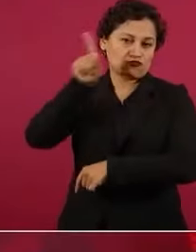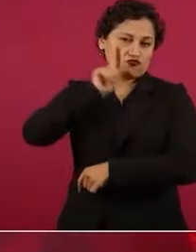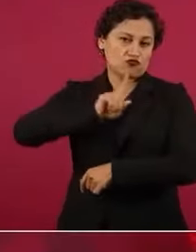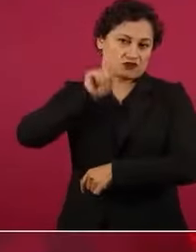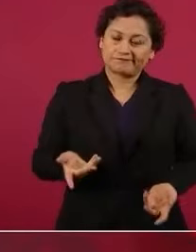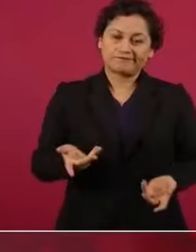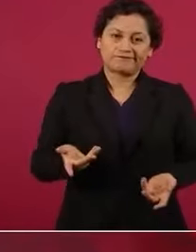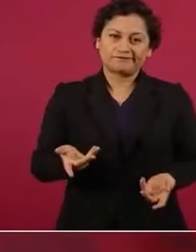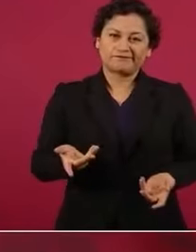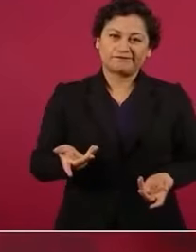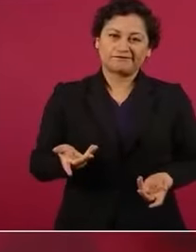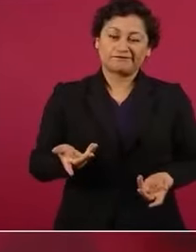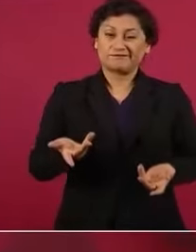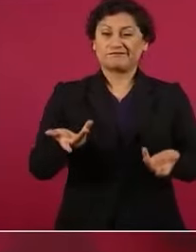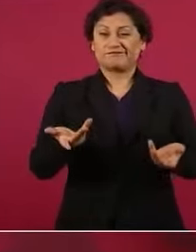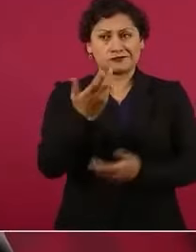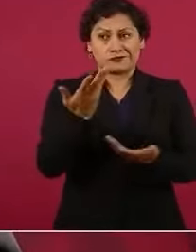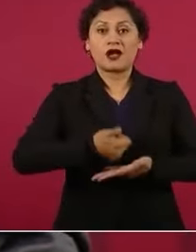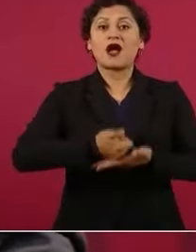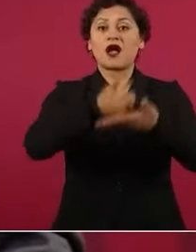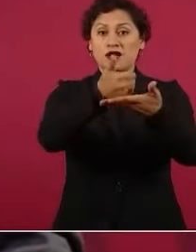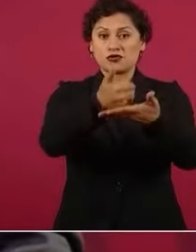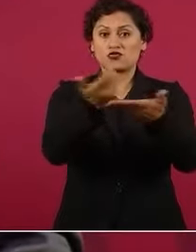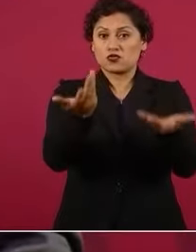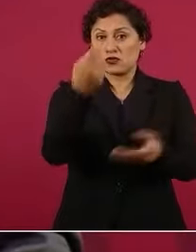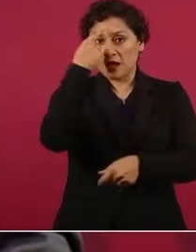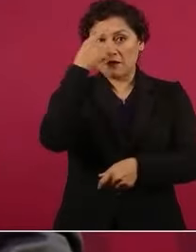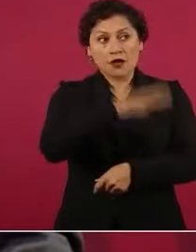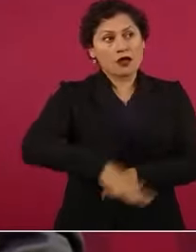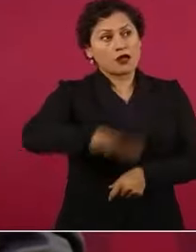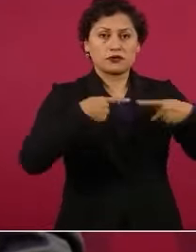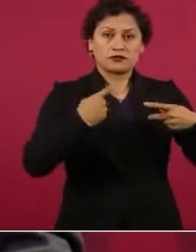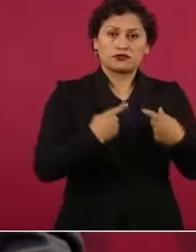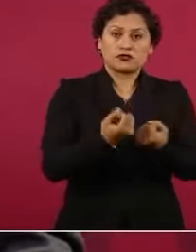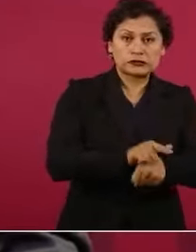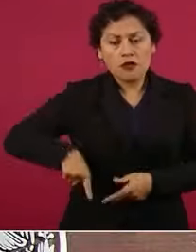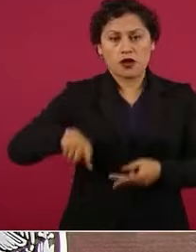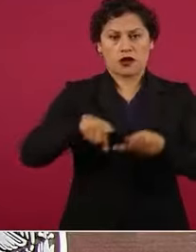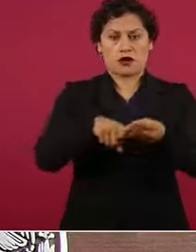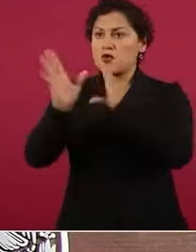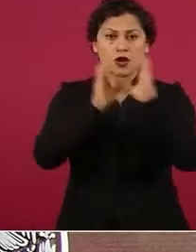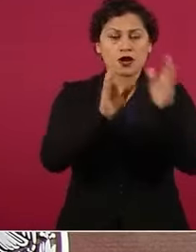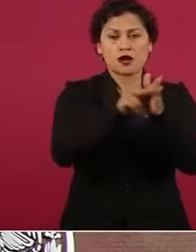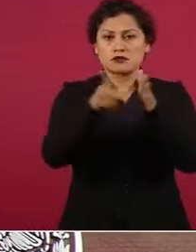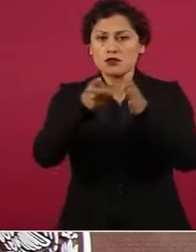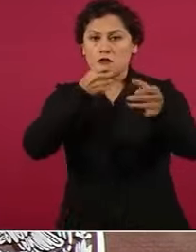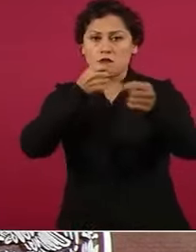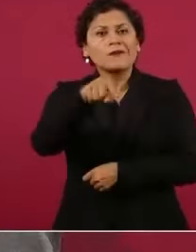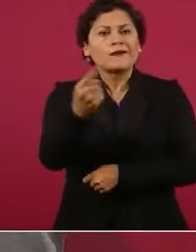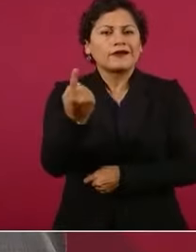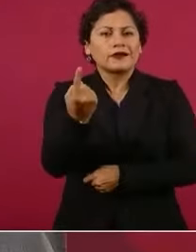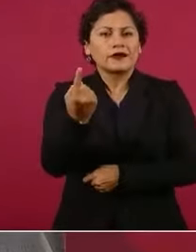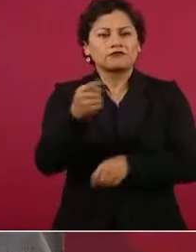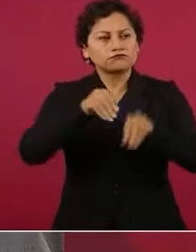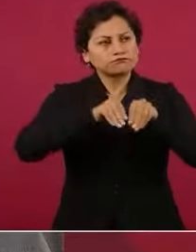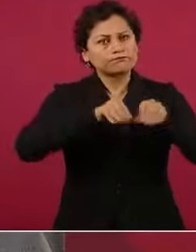cuando es algo que ayuda mucho a la sociedad, al gobierno, a los medios, para que prevalezca la verdad,